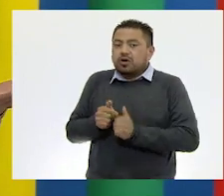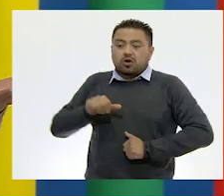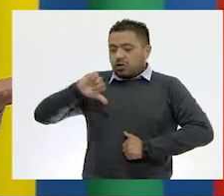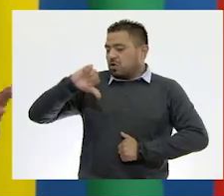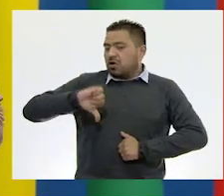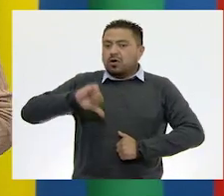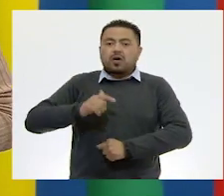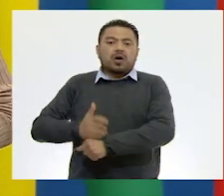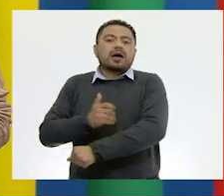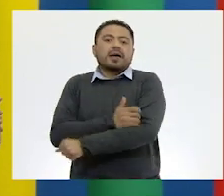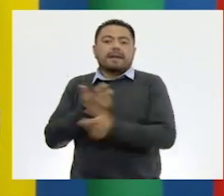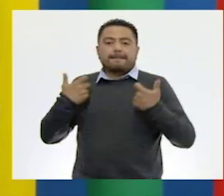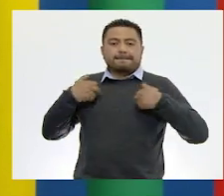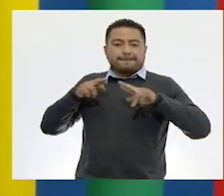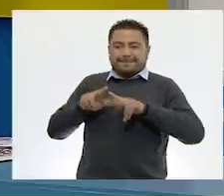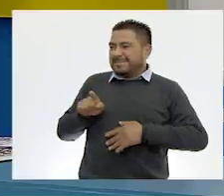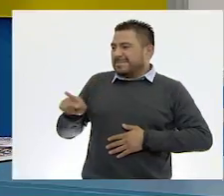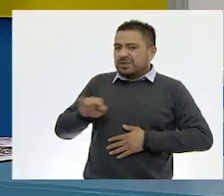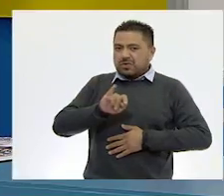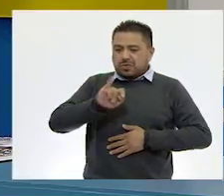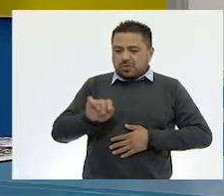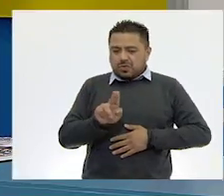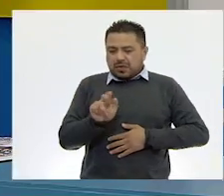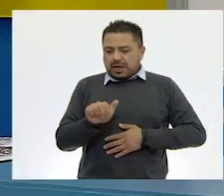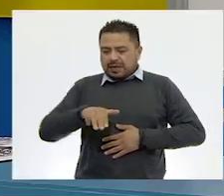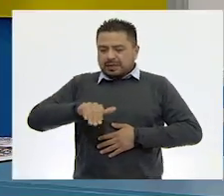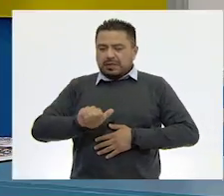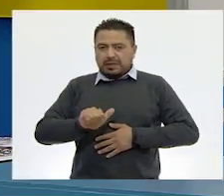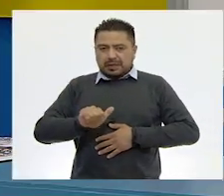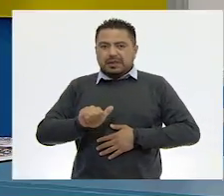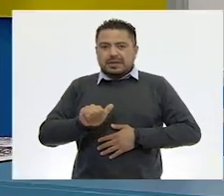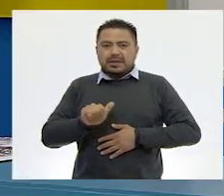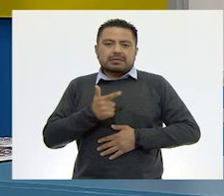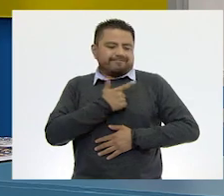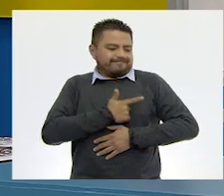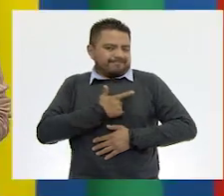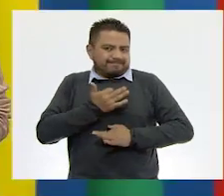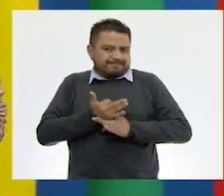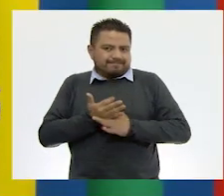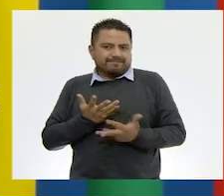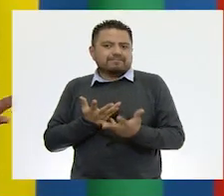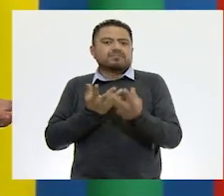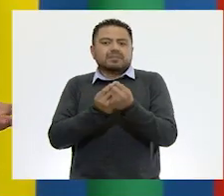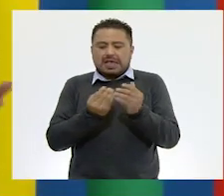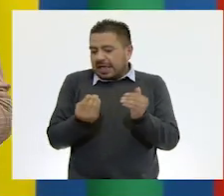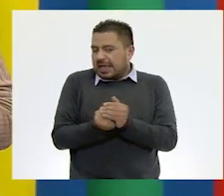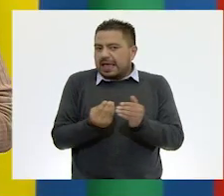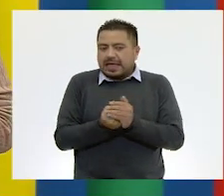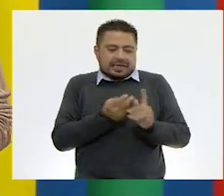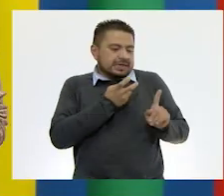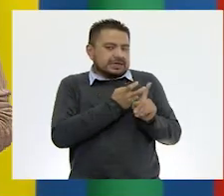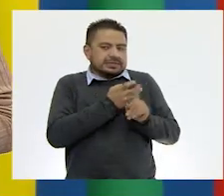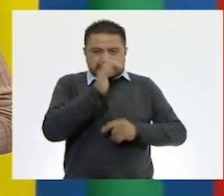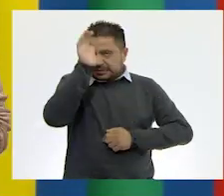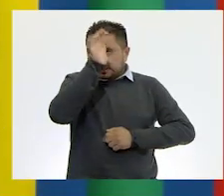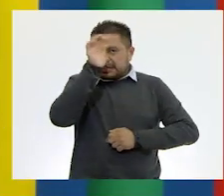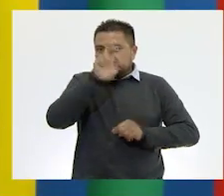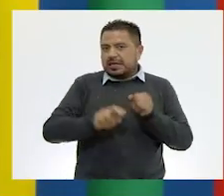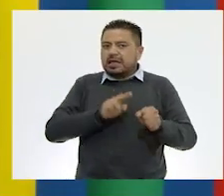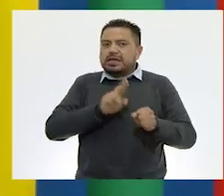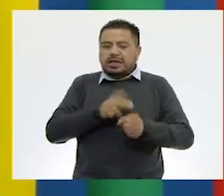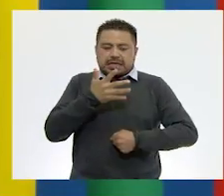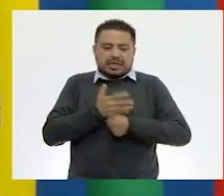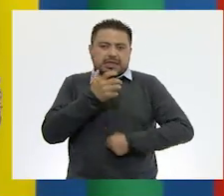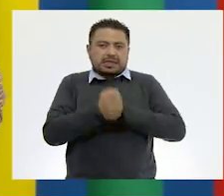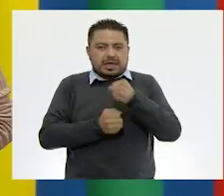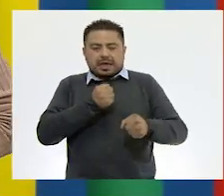Hoy nos acompaña la maestra Juana Campos. Y vamos a tener el gusto de estar con ustedes en esta clase de Ciencias Naturales